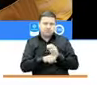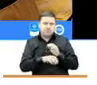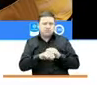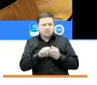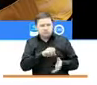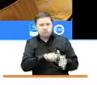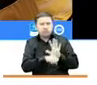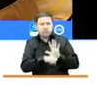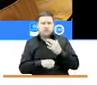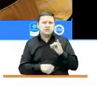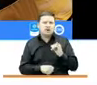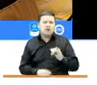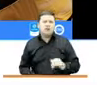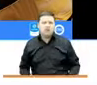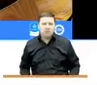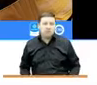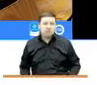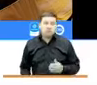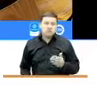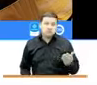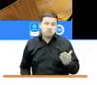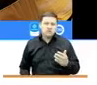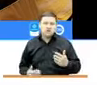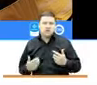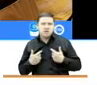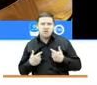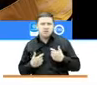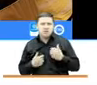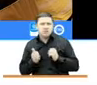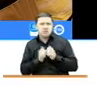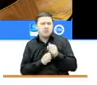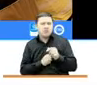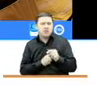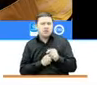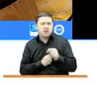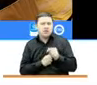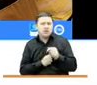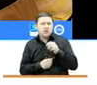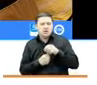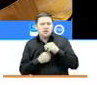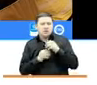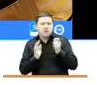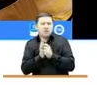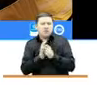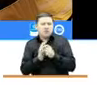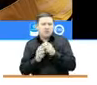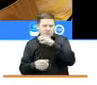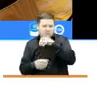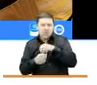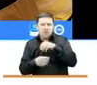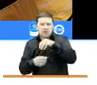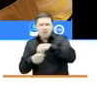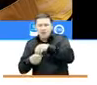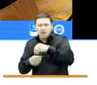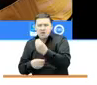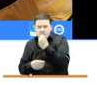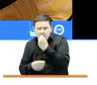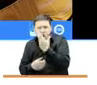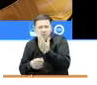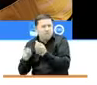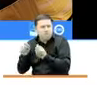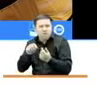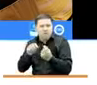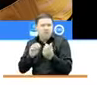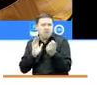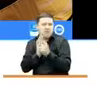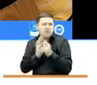llevó a que las víctimas que habían superado la subsistencia mínima, esos componentes de alojamiento y alimentación